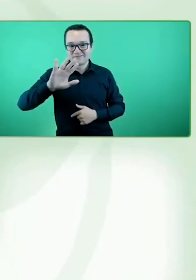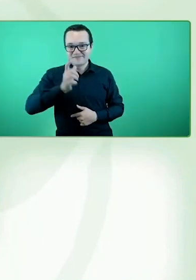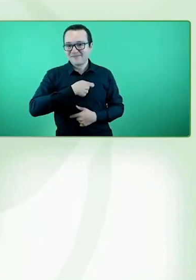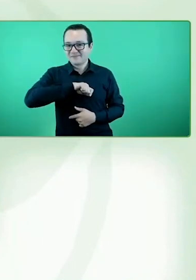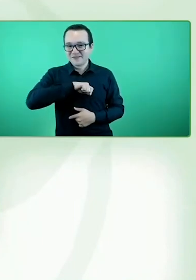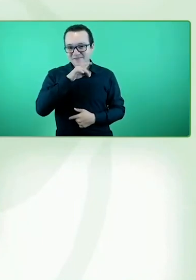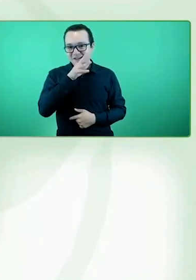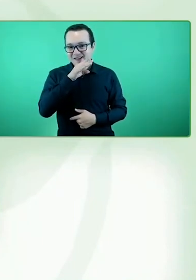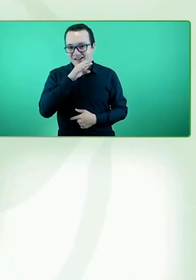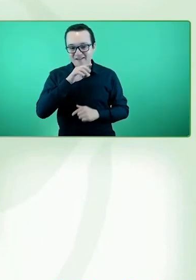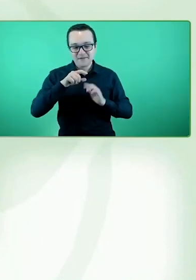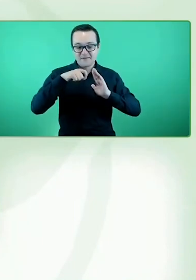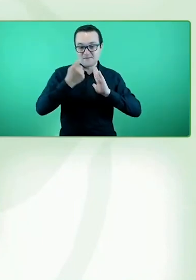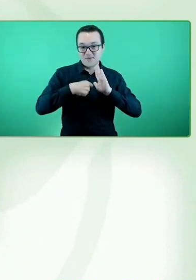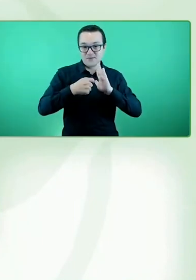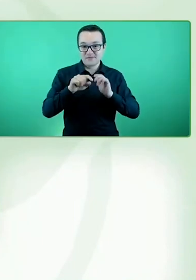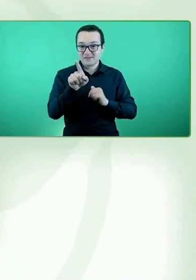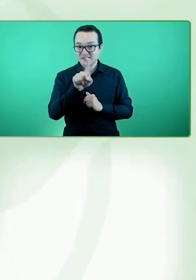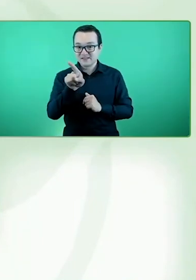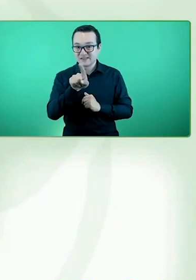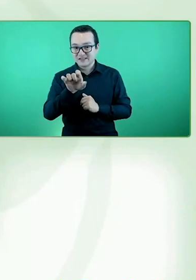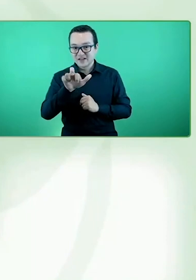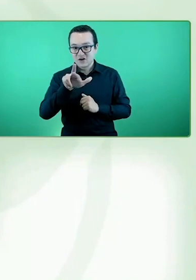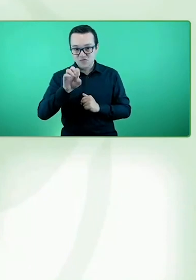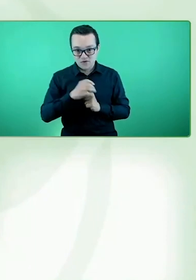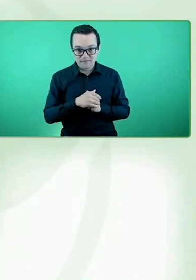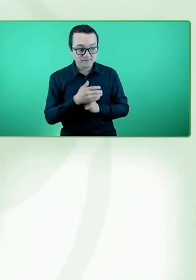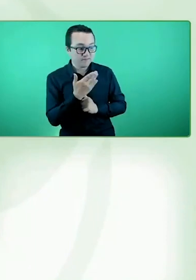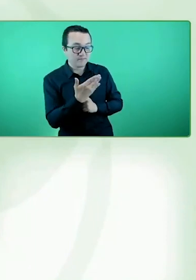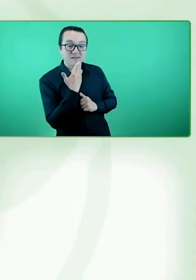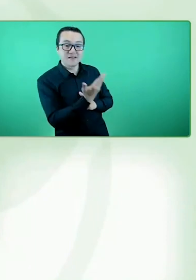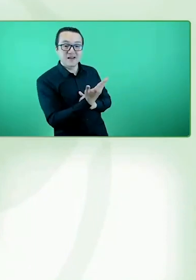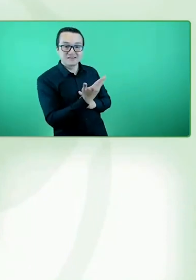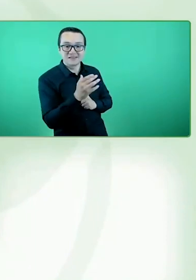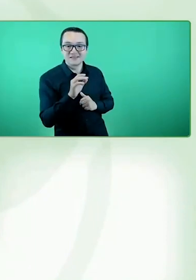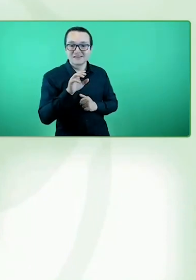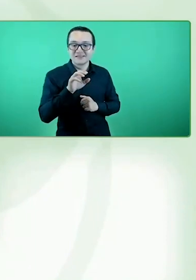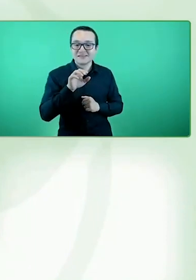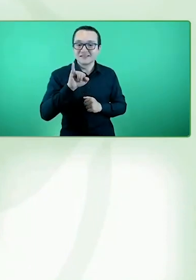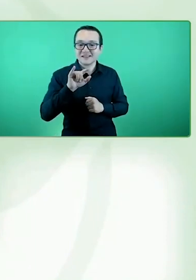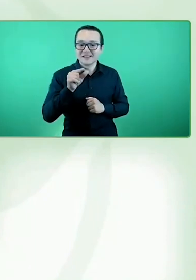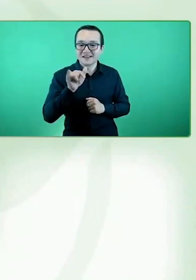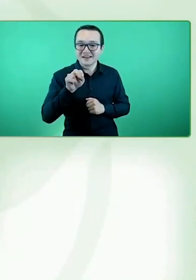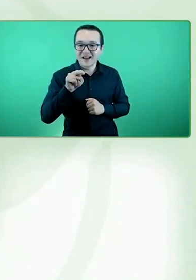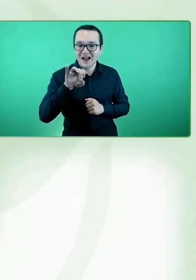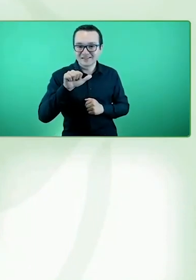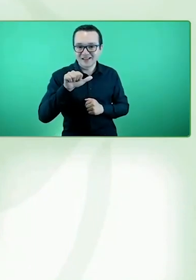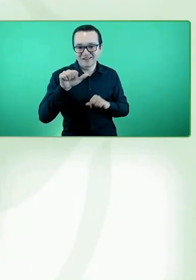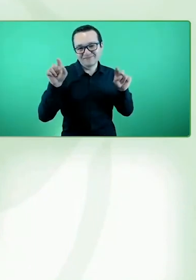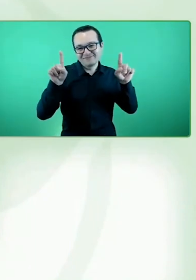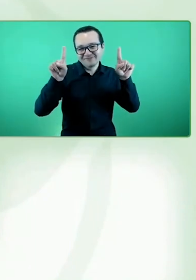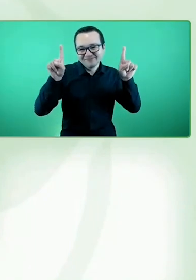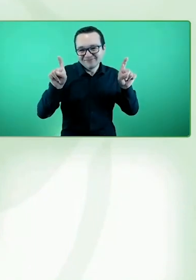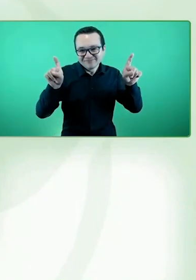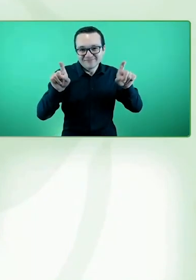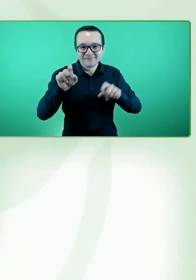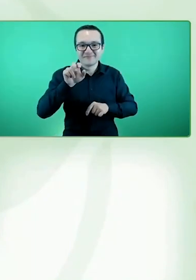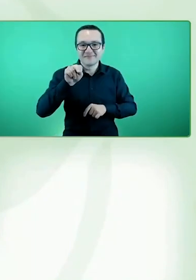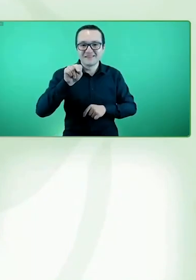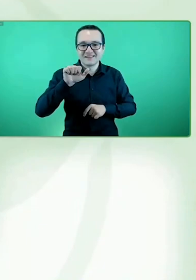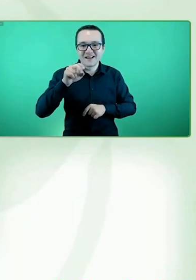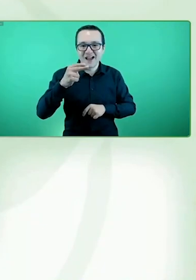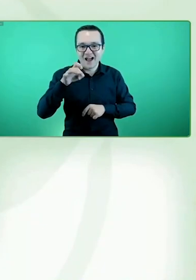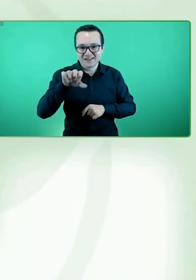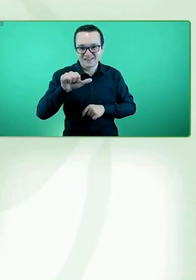Además de darle las gracias también a Natia por compartir de nuevo este espacio, vamos a dar paso a